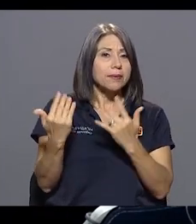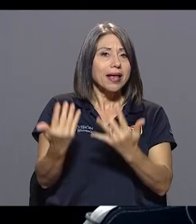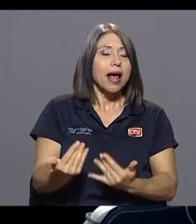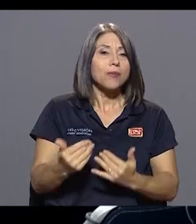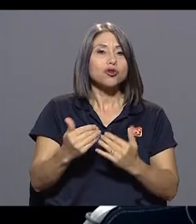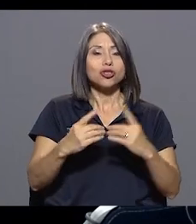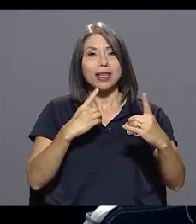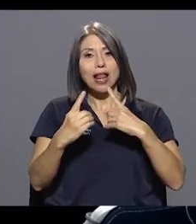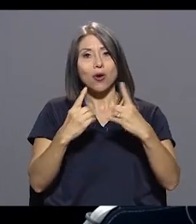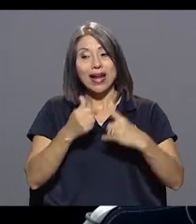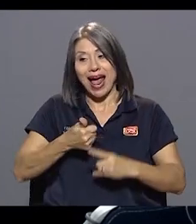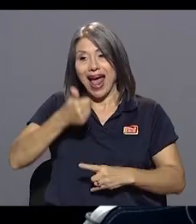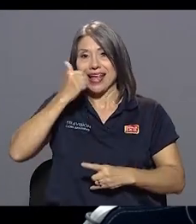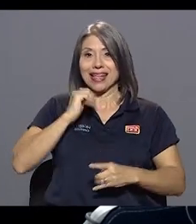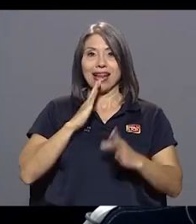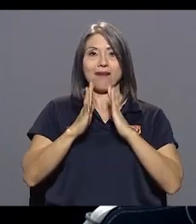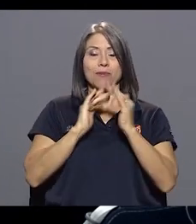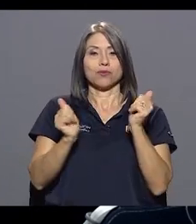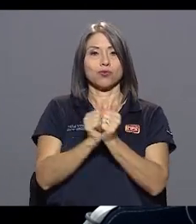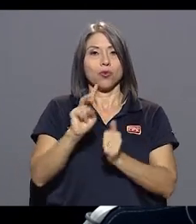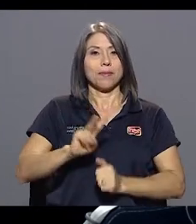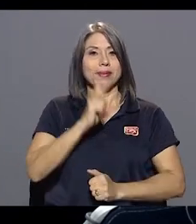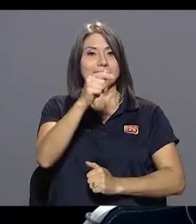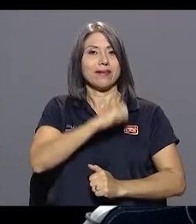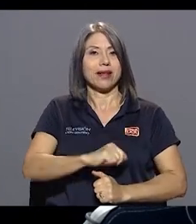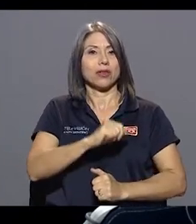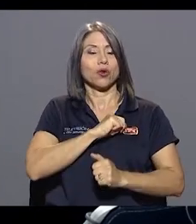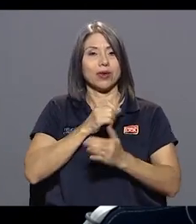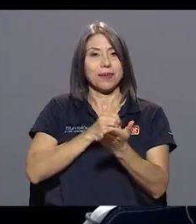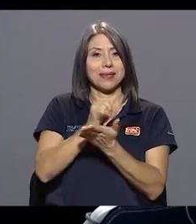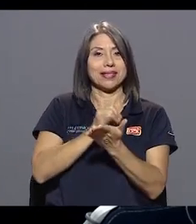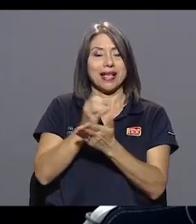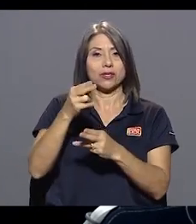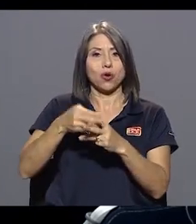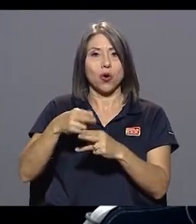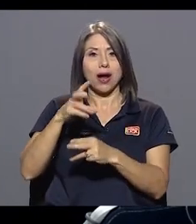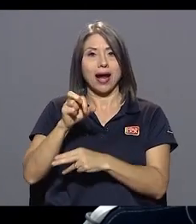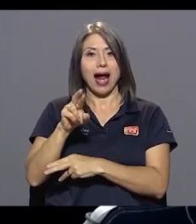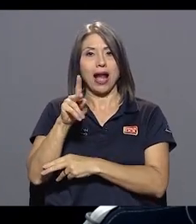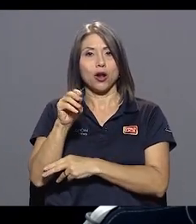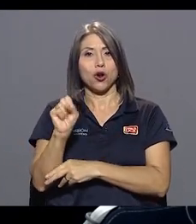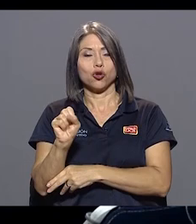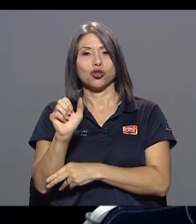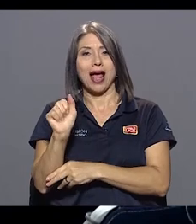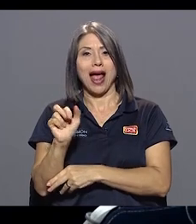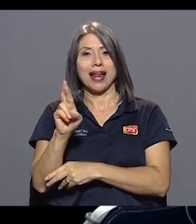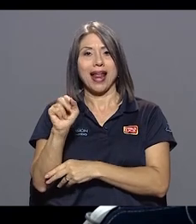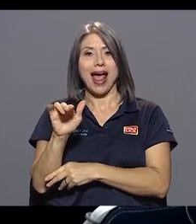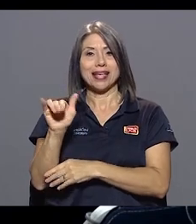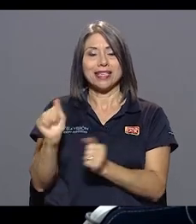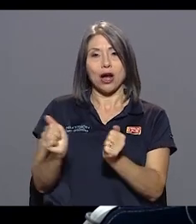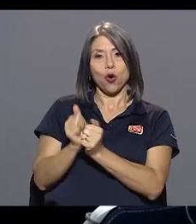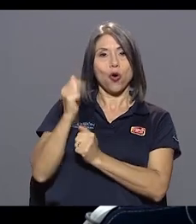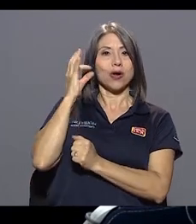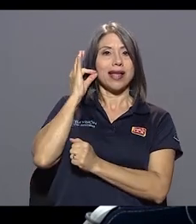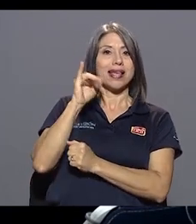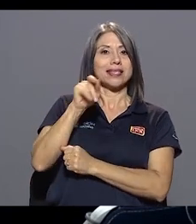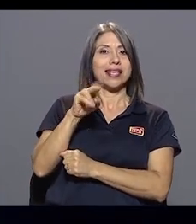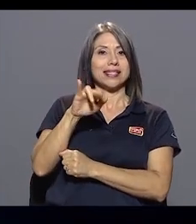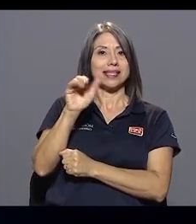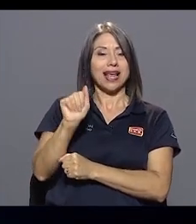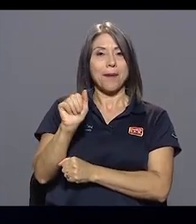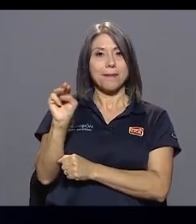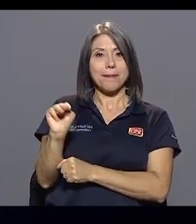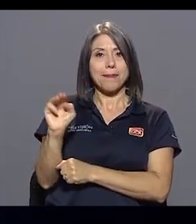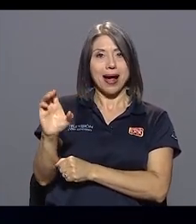Ayer conversamos con el vicerector de investigación, don Carlos Araya y con doña Jessica McDonnell, y esperamos... De investigación